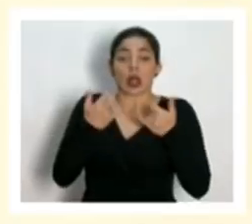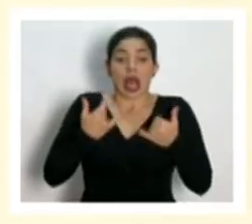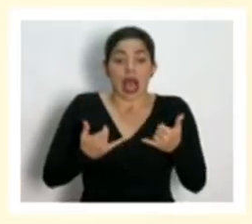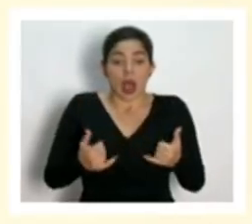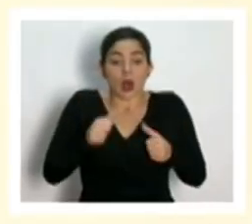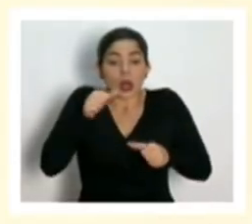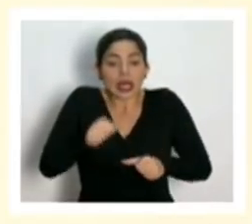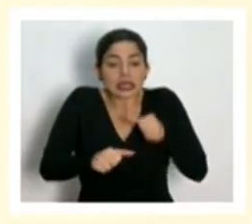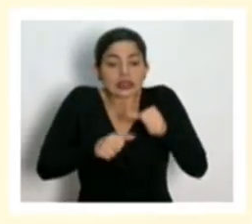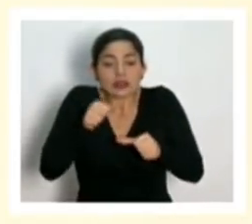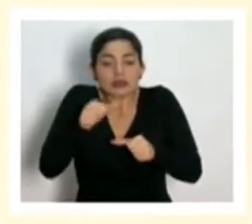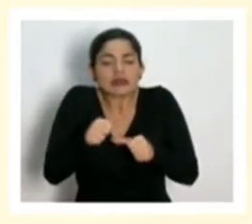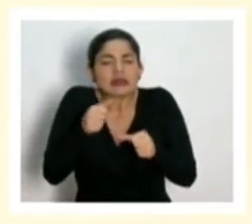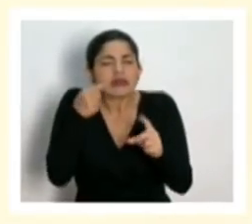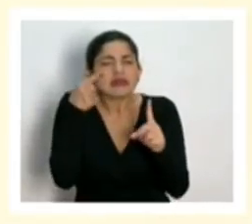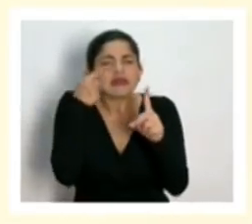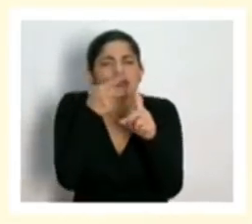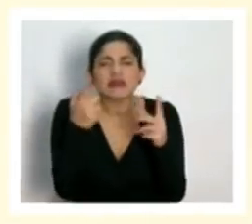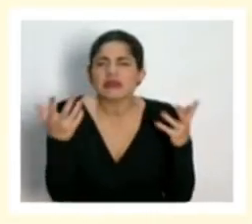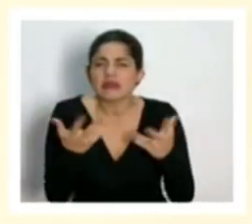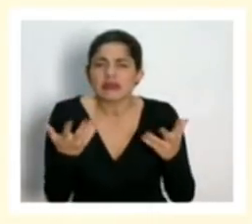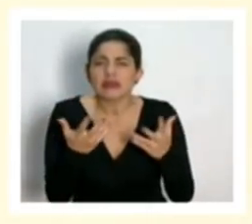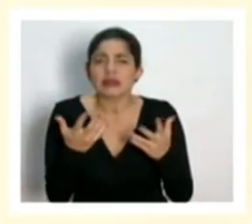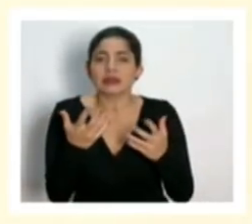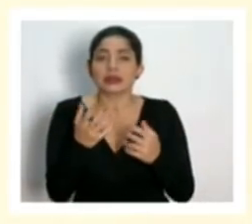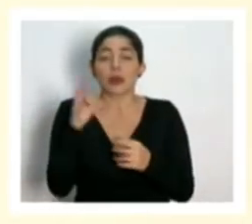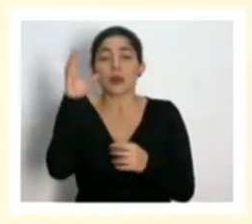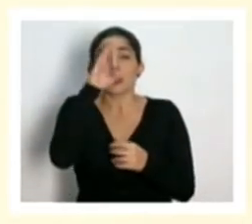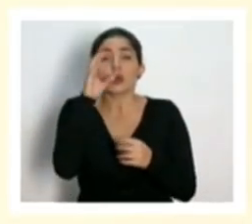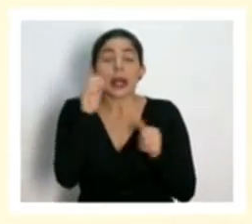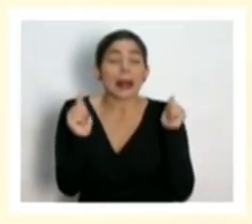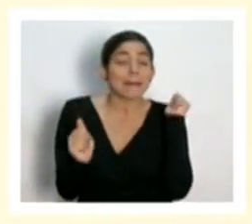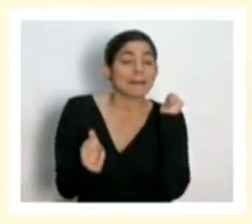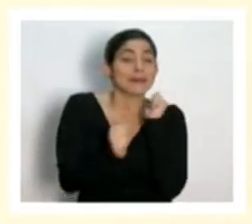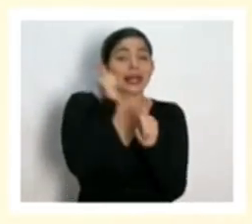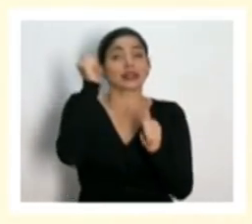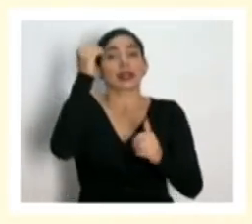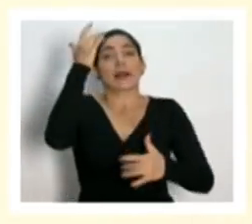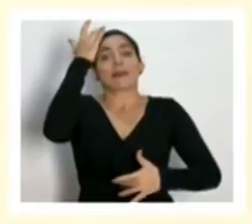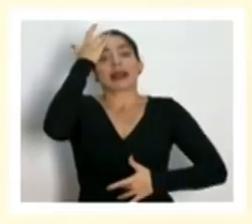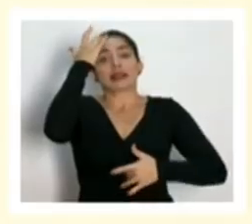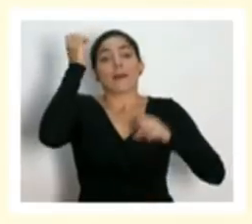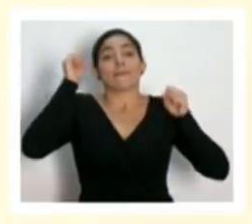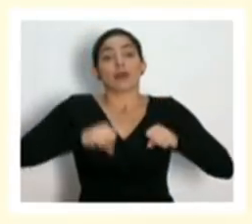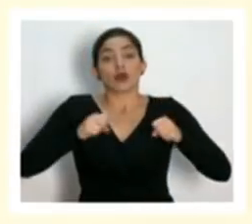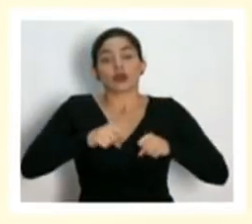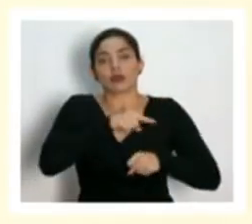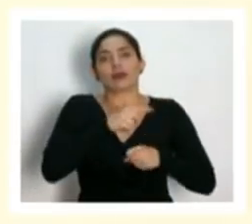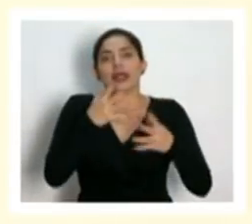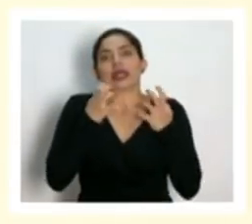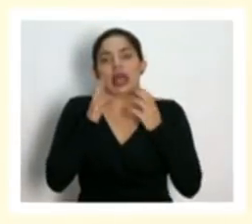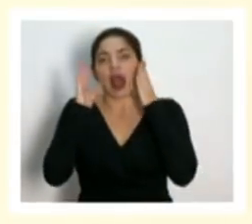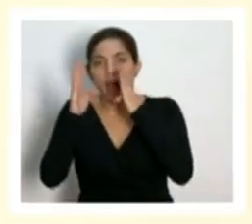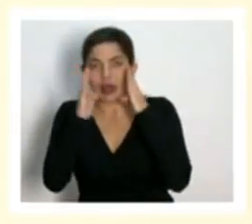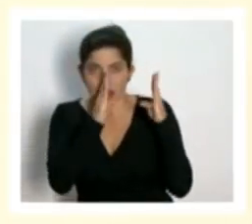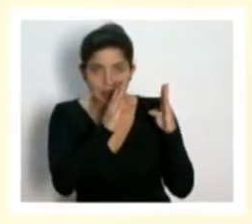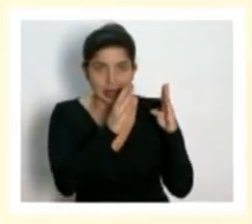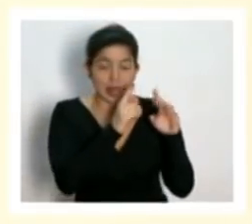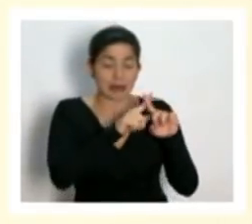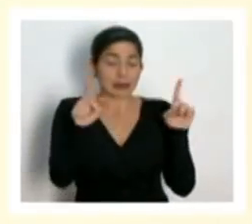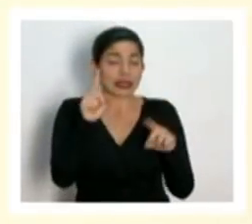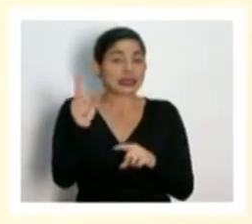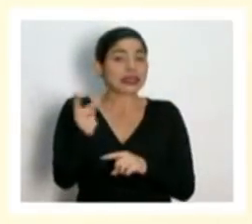está destinado a atender la máxima cantidad de pacientes posibles siempre y cuando